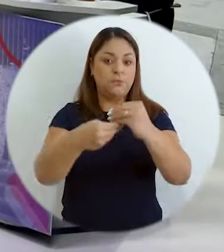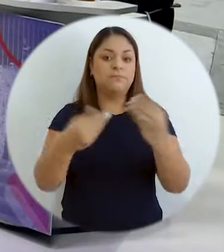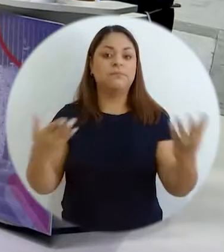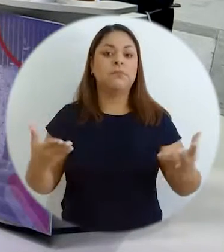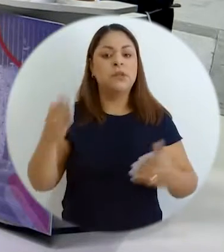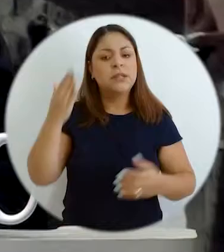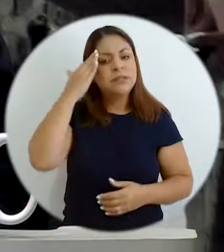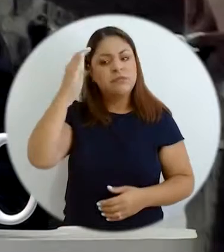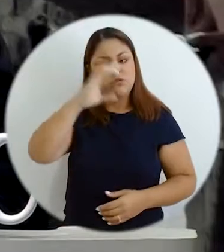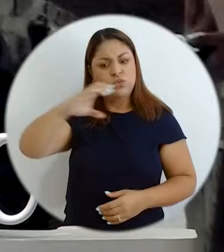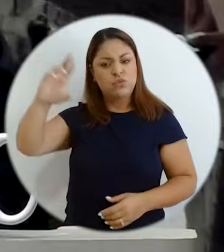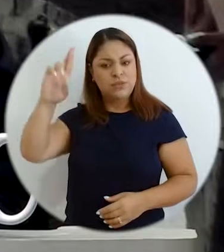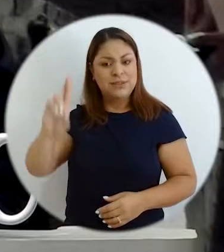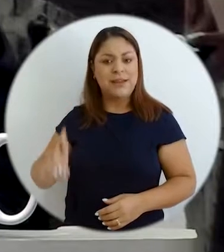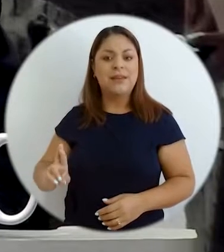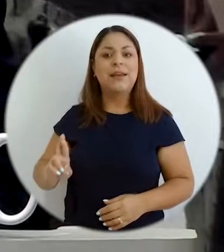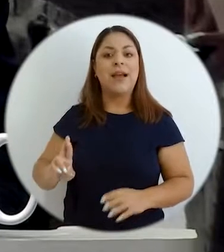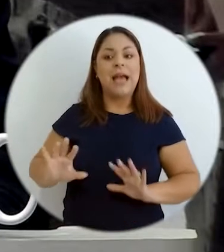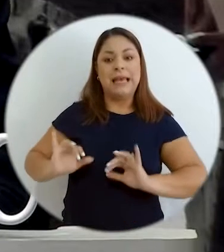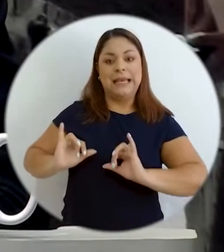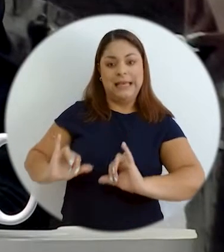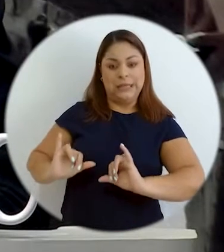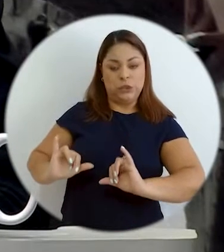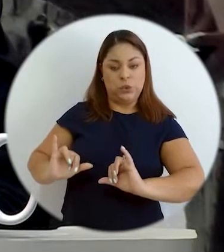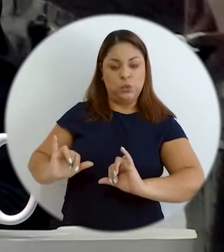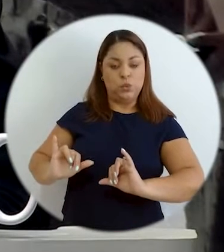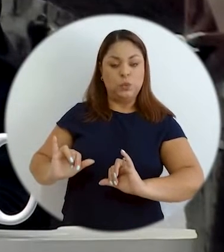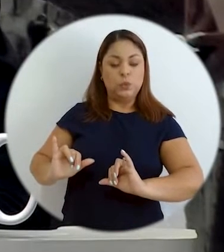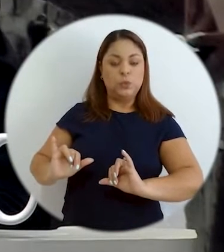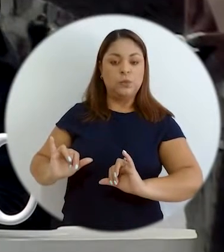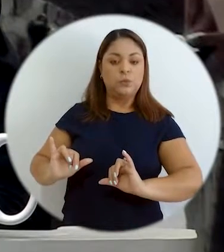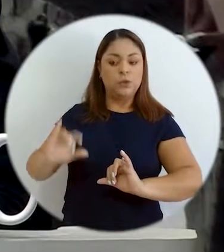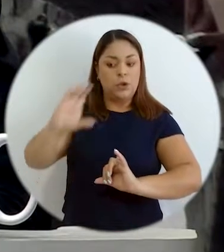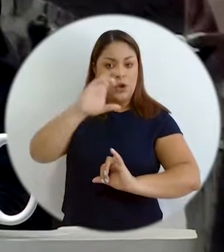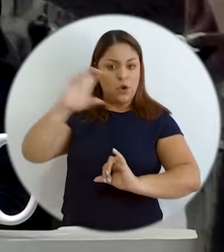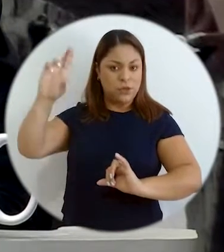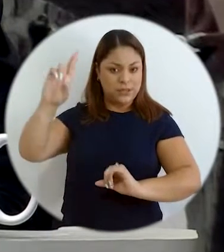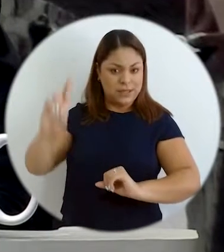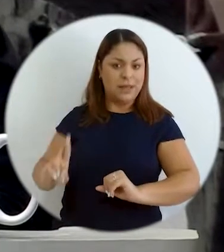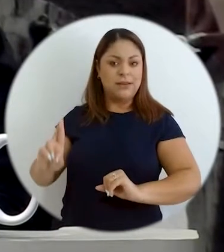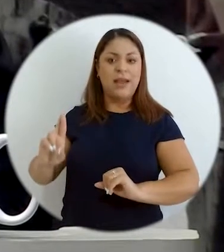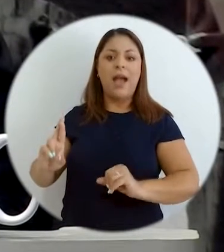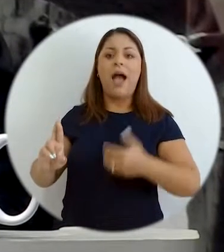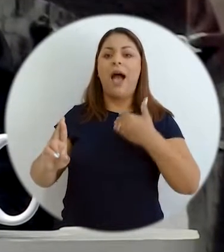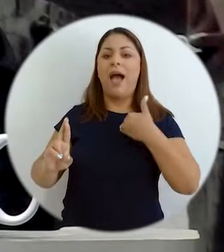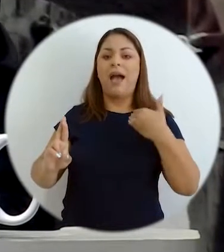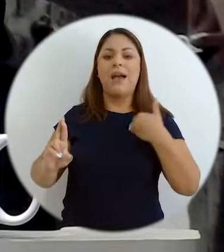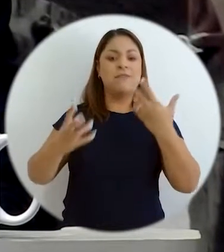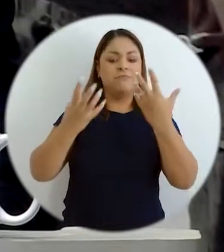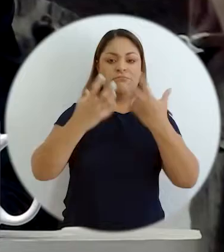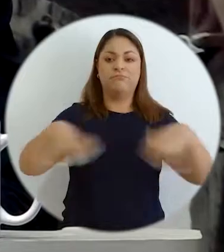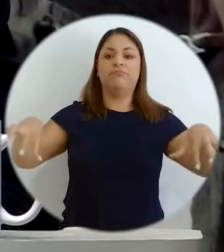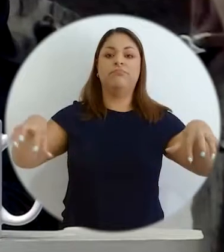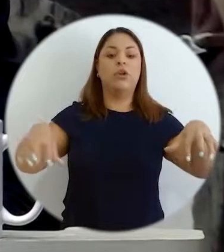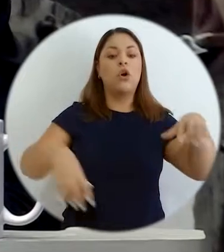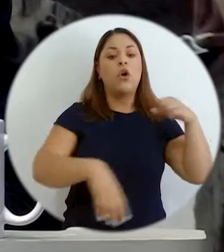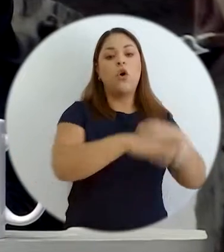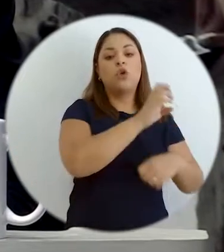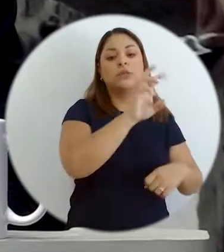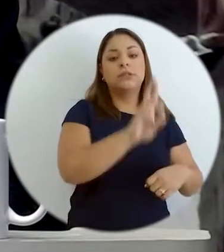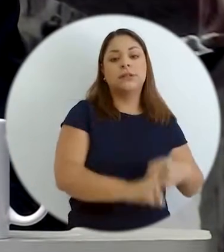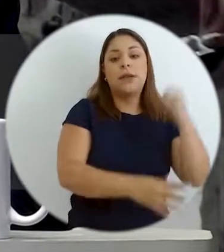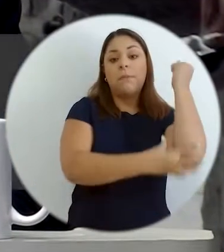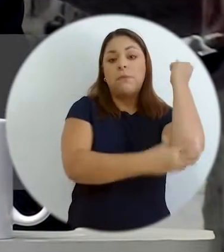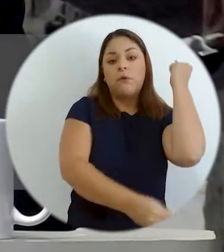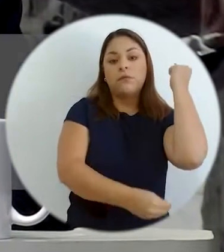reconocer que Costa Rica es dos Costa Ricas, o dos o tres, la Costa Rica pobre y la Costa Rica rica. El